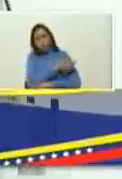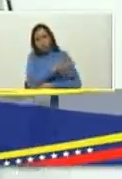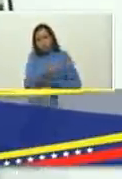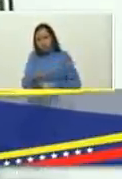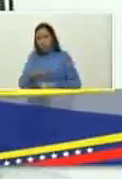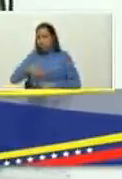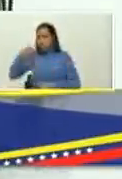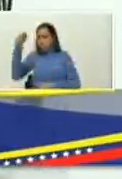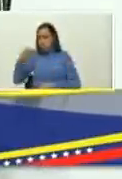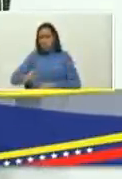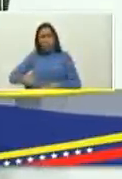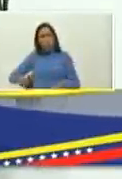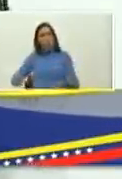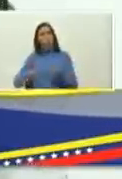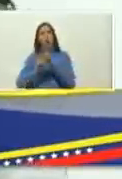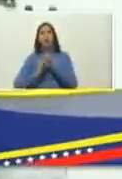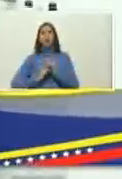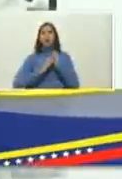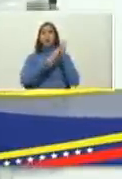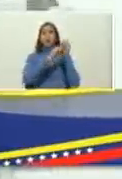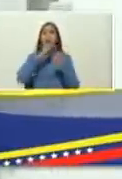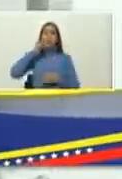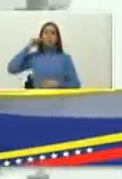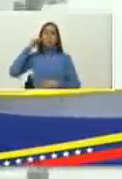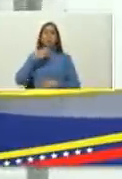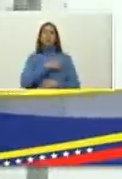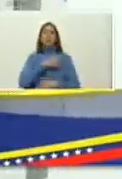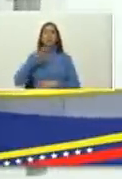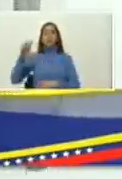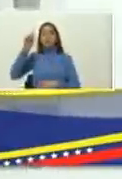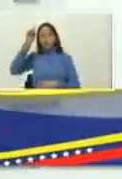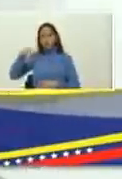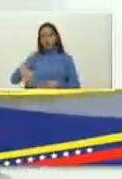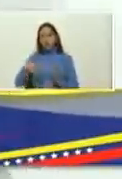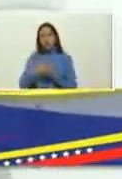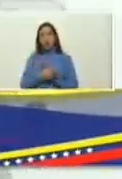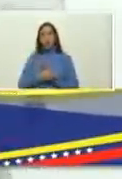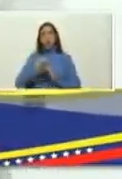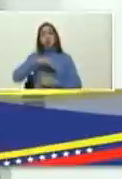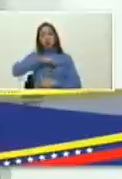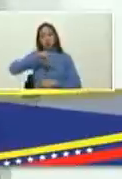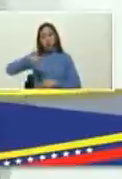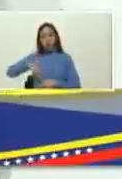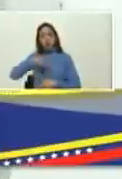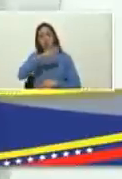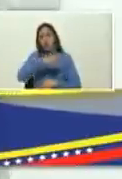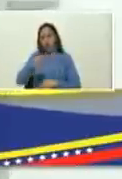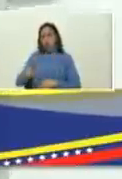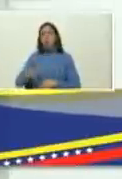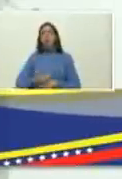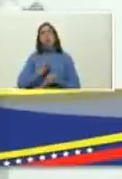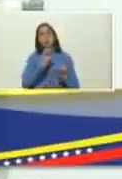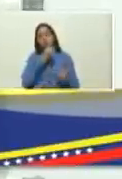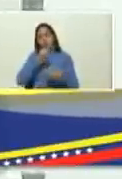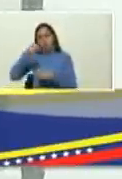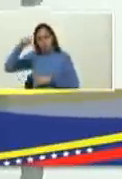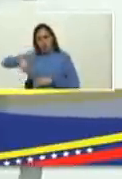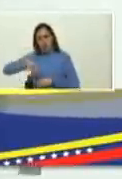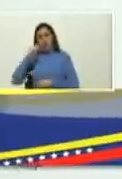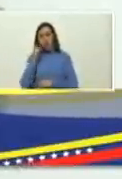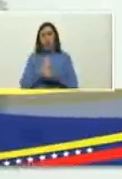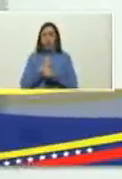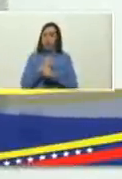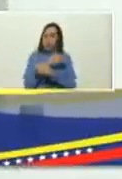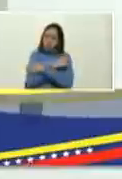verdaderos héroes y heroínas de la patria al igualmente nuestro personal obrero calificado un abrazo para